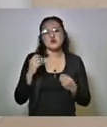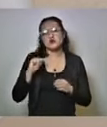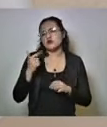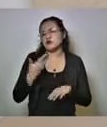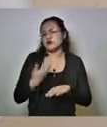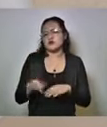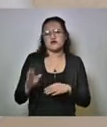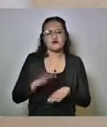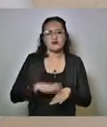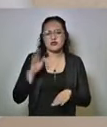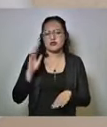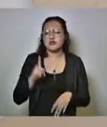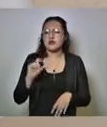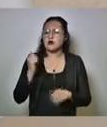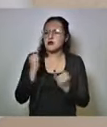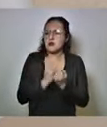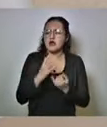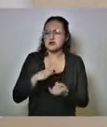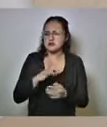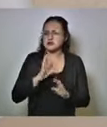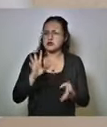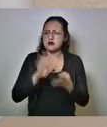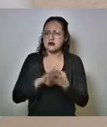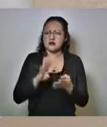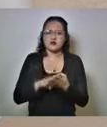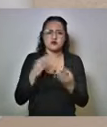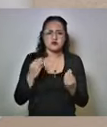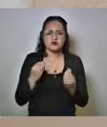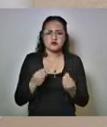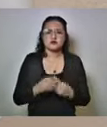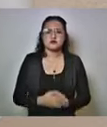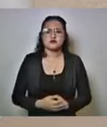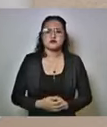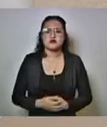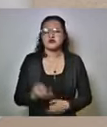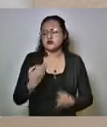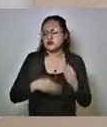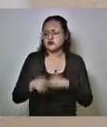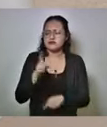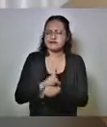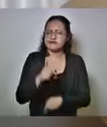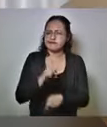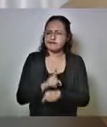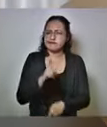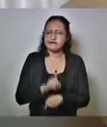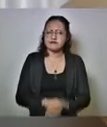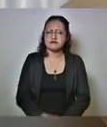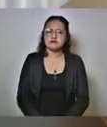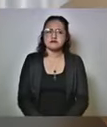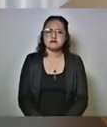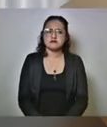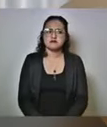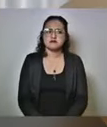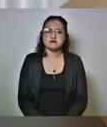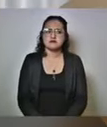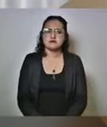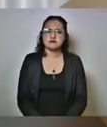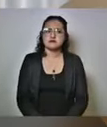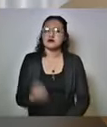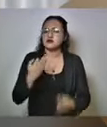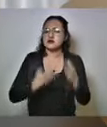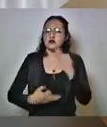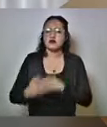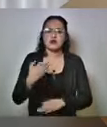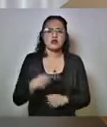están ocurriendo este todos los días todos todos los días